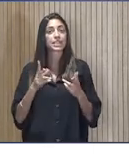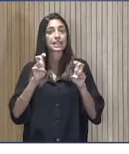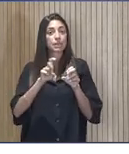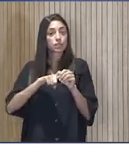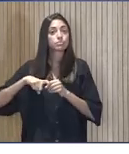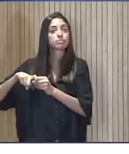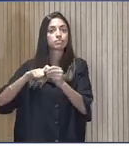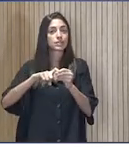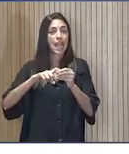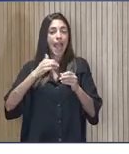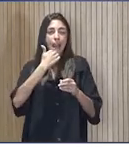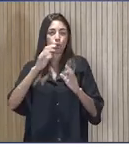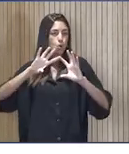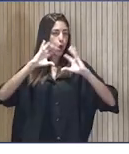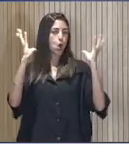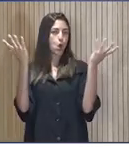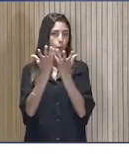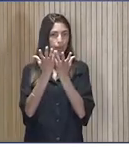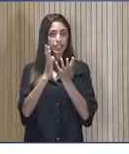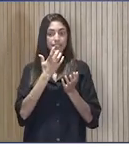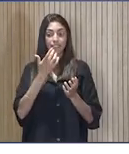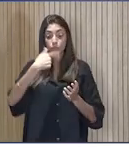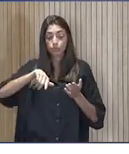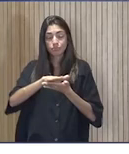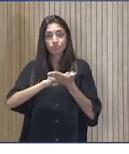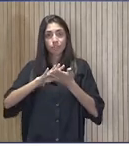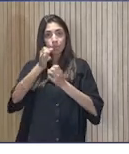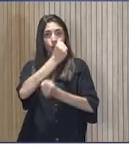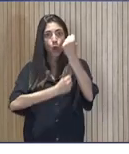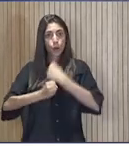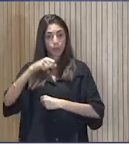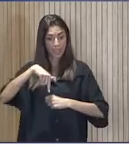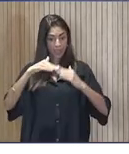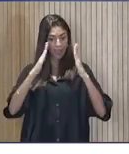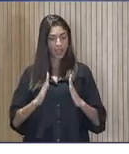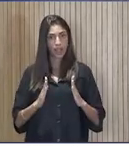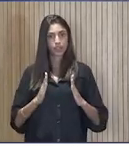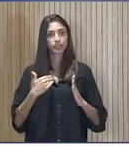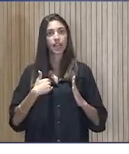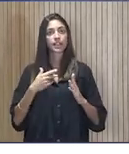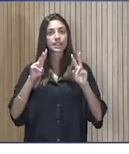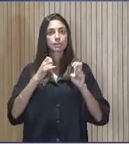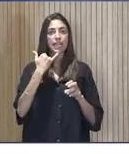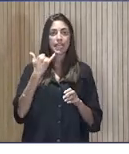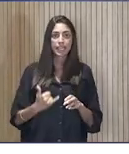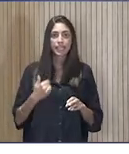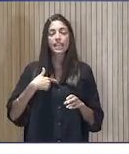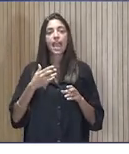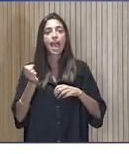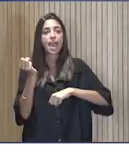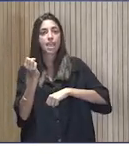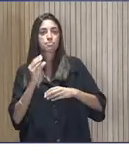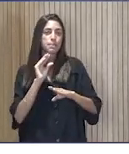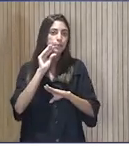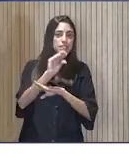global. Cuando hablamos de economía y qué decir en esta casa, lo de la energía, las inversiones, la